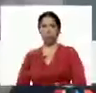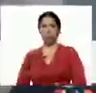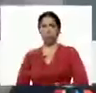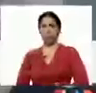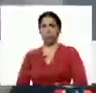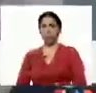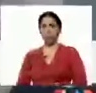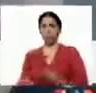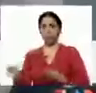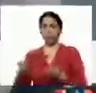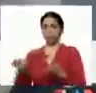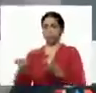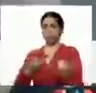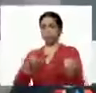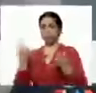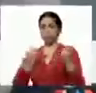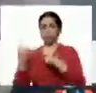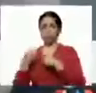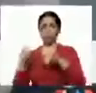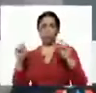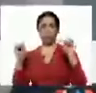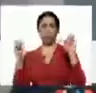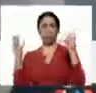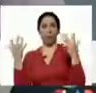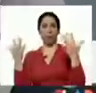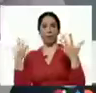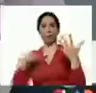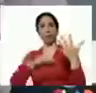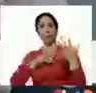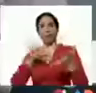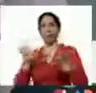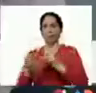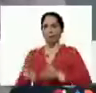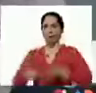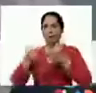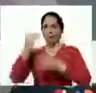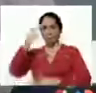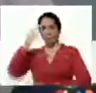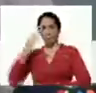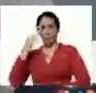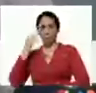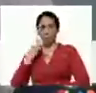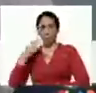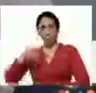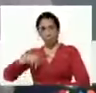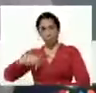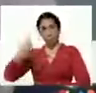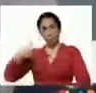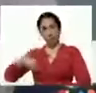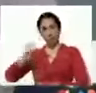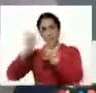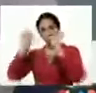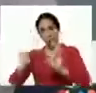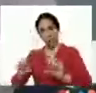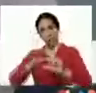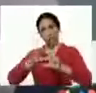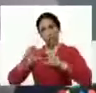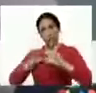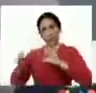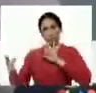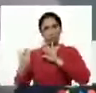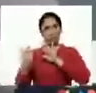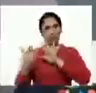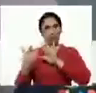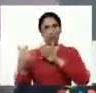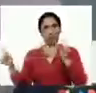control de la distribución pero de la mano con nuestros clac con nuestra milicia bolivariana hoy en día tenemos un sistema de comunicación directo mi comandante en jefe